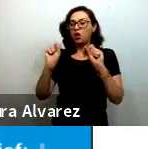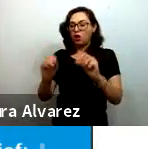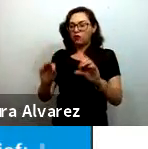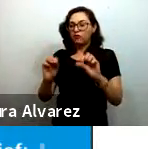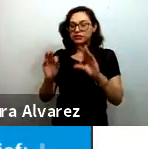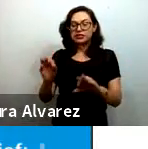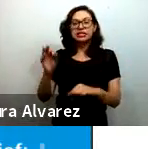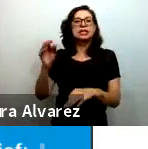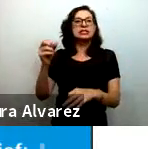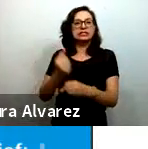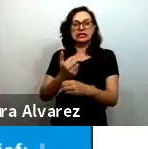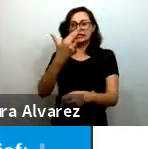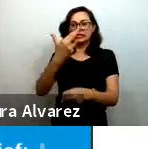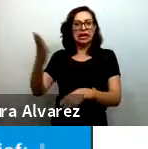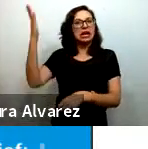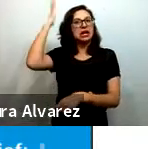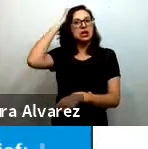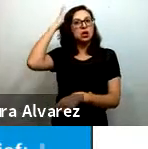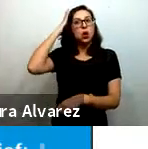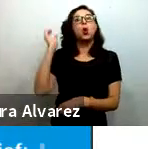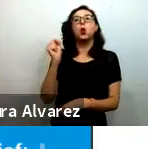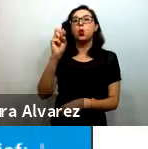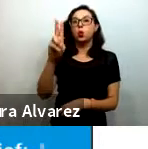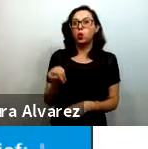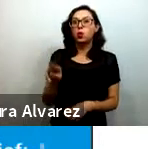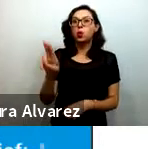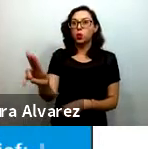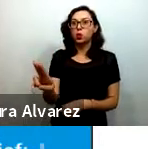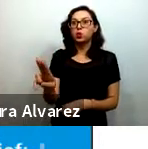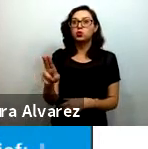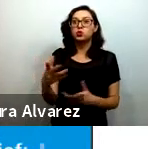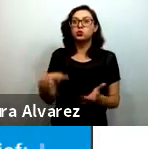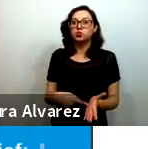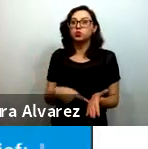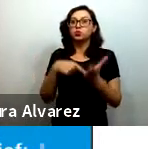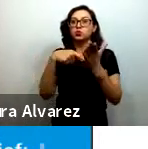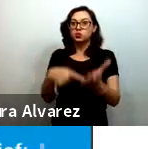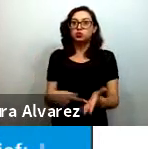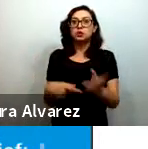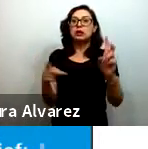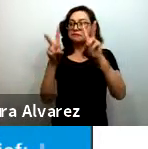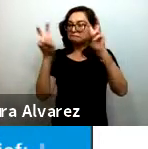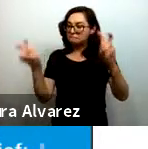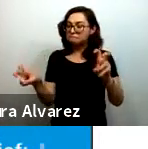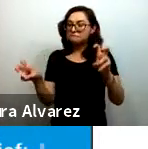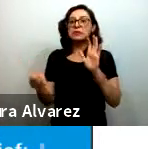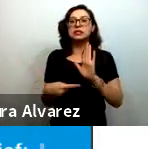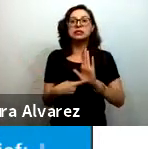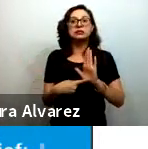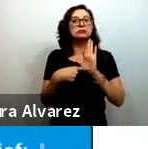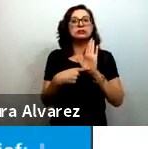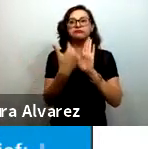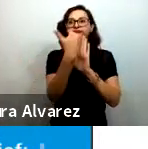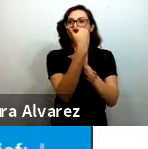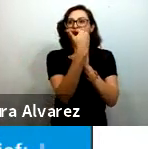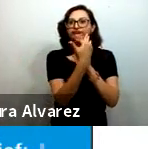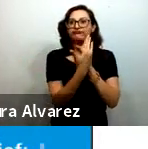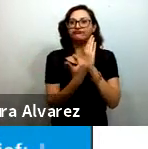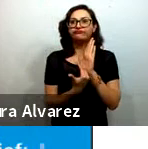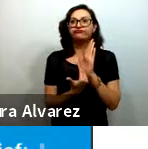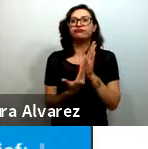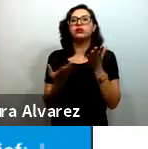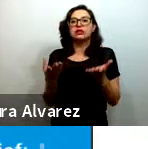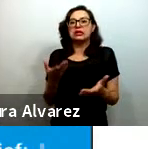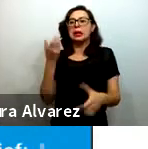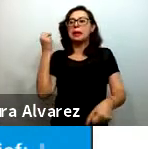general de Naciones Unidas para abordar específicamente el impacto de COVID